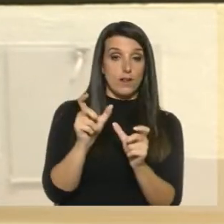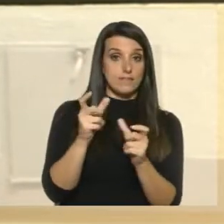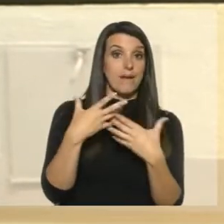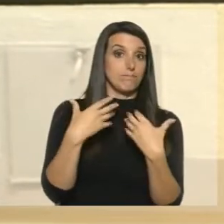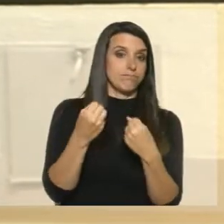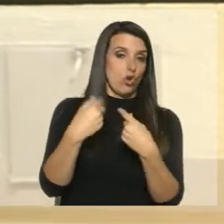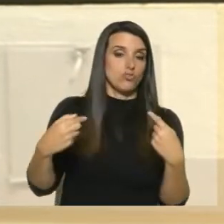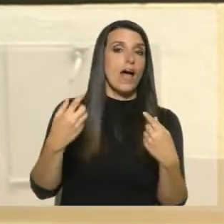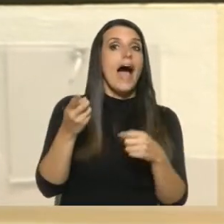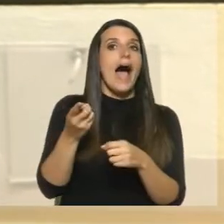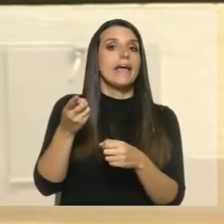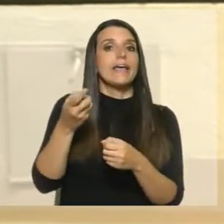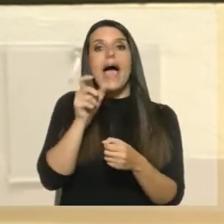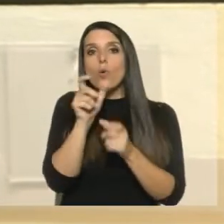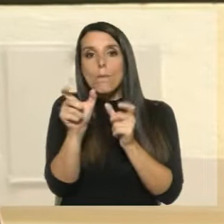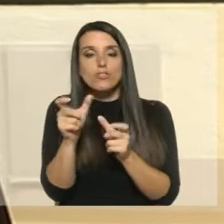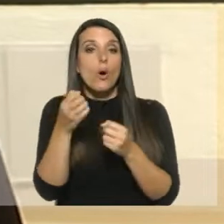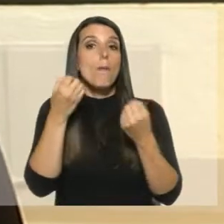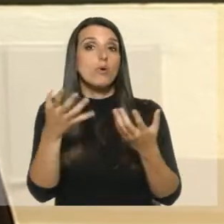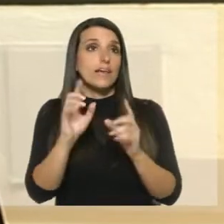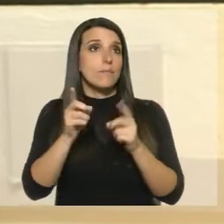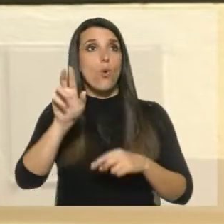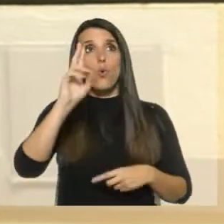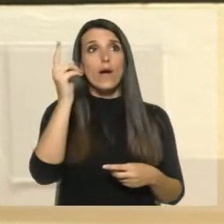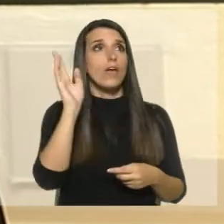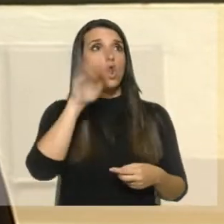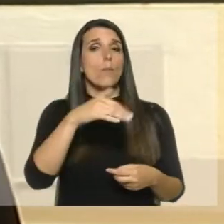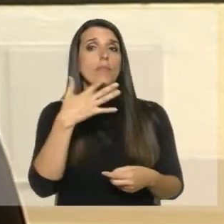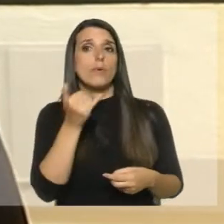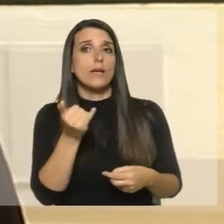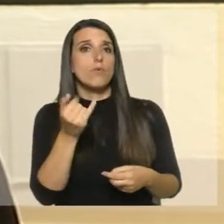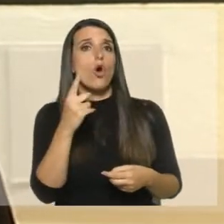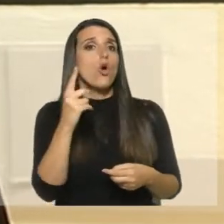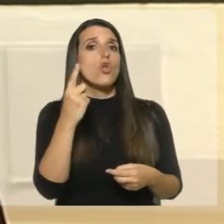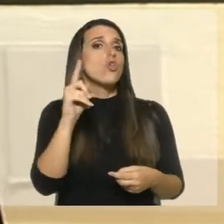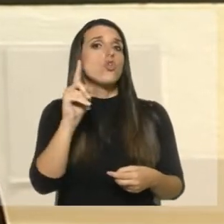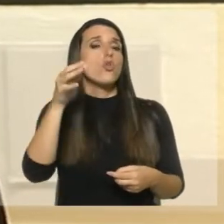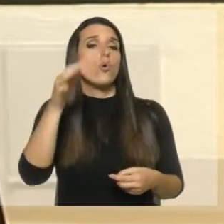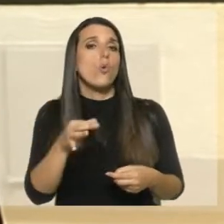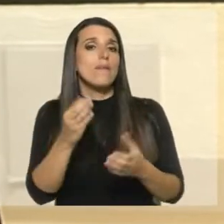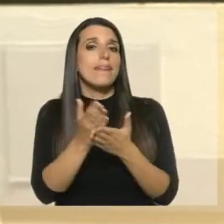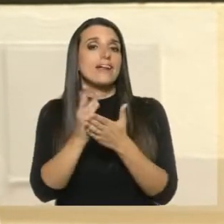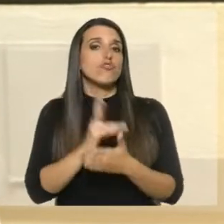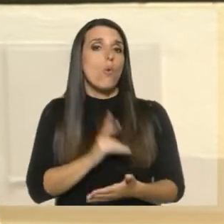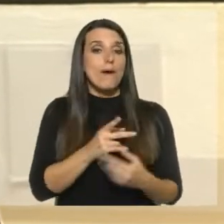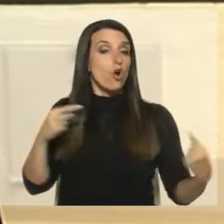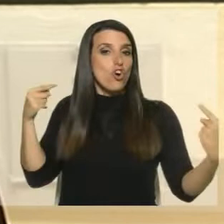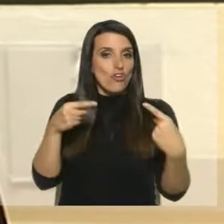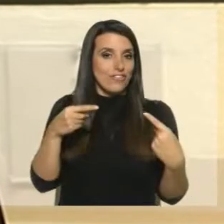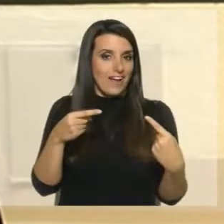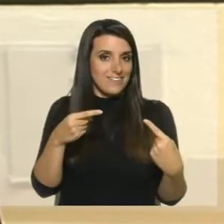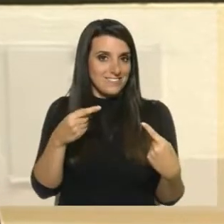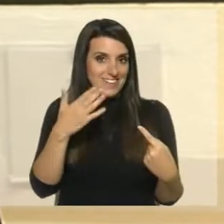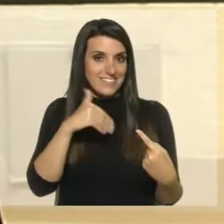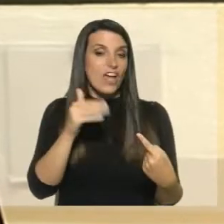tanto, ahí está la justificación de por qué. Porque si no, Uruguay no podría, estarían cumpliendo con convenios de derechos humanos, donde no podrían